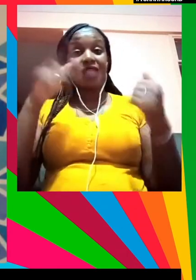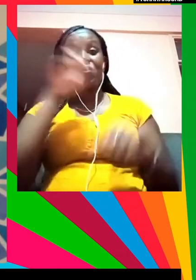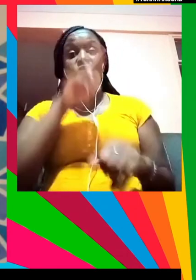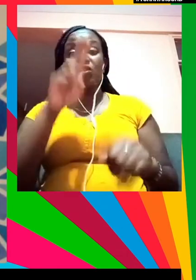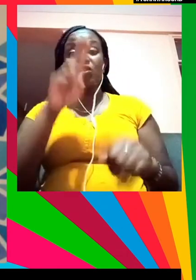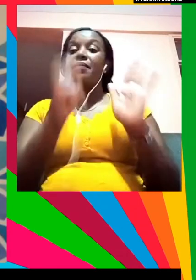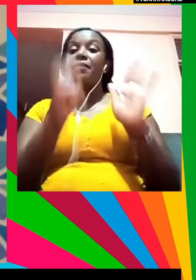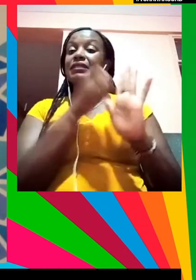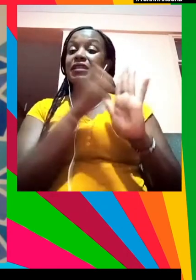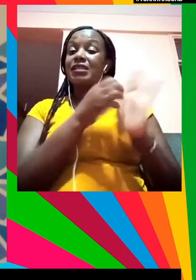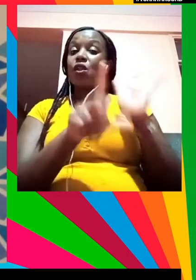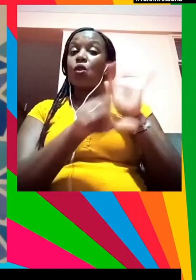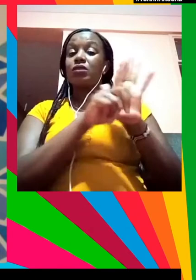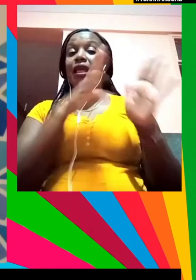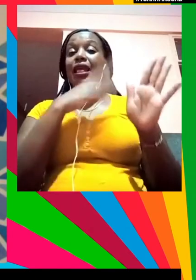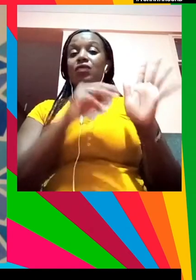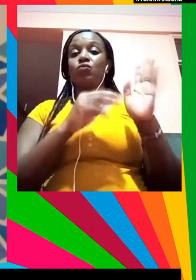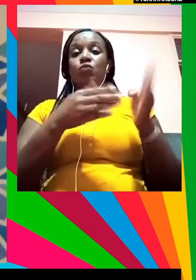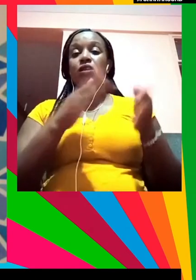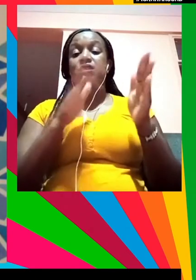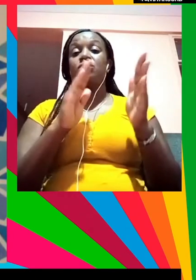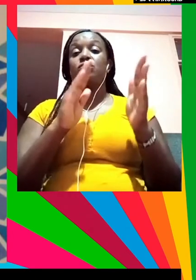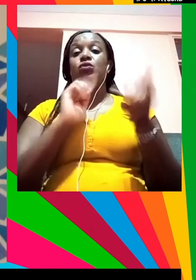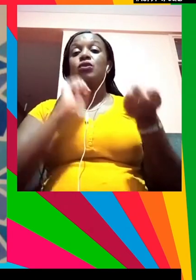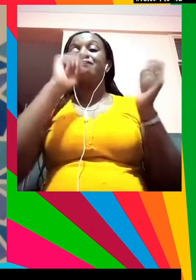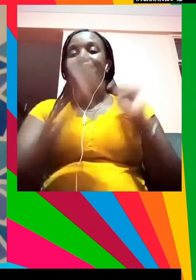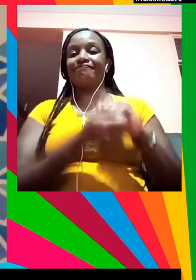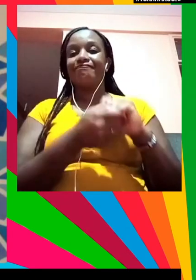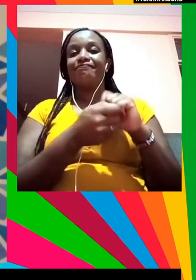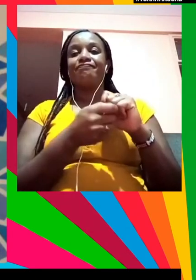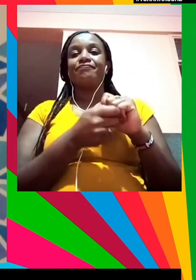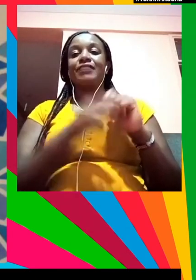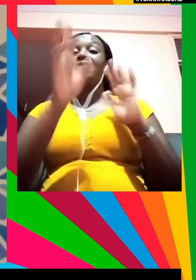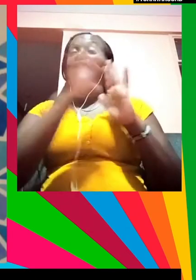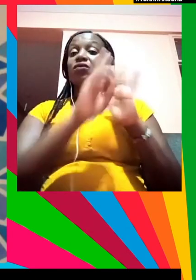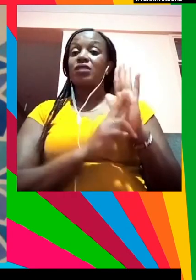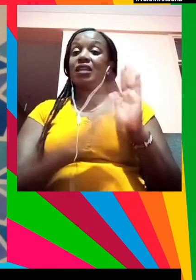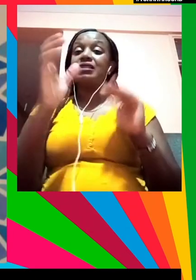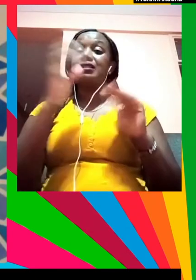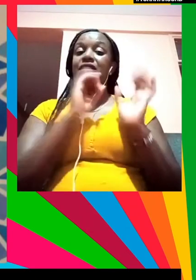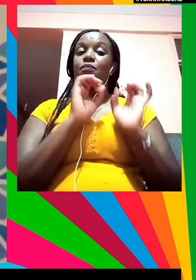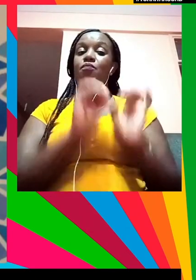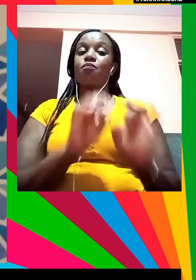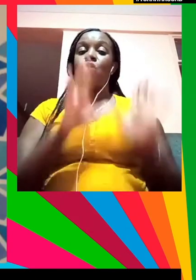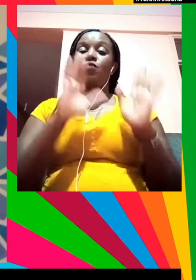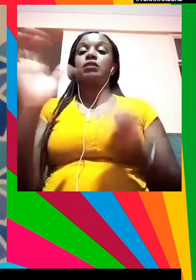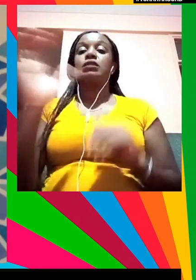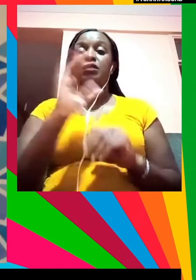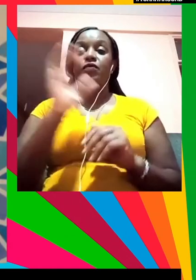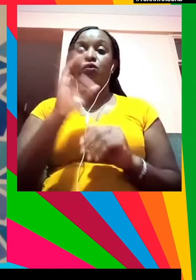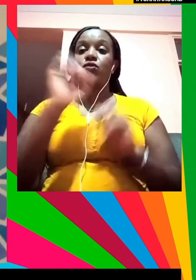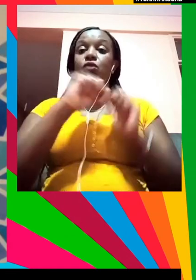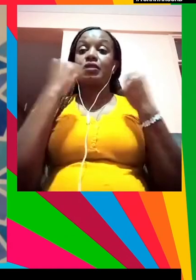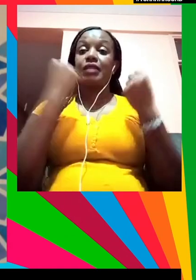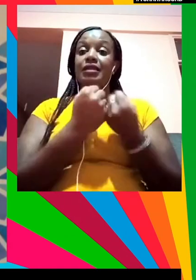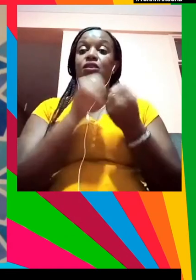y medidas de emergencia para reprimir restringir a la sociedad civil en todos los espacios excepto la